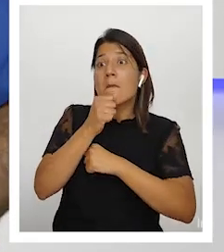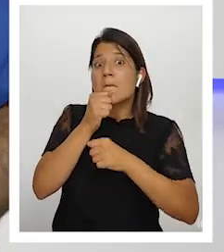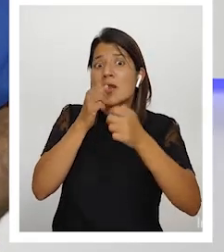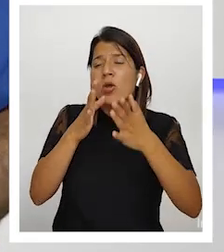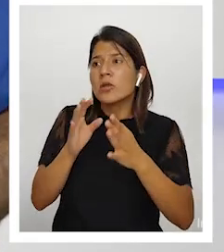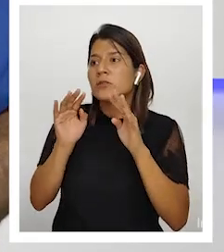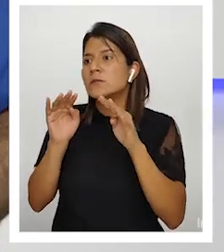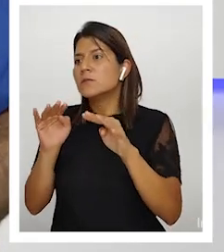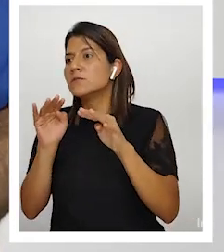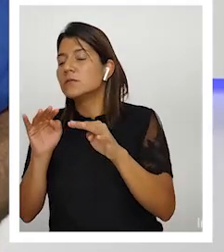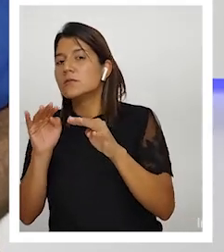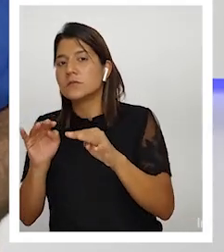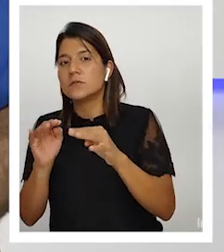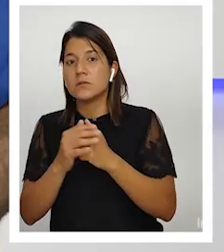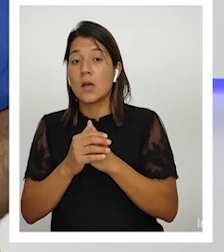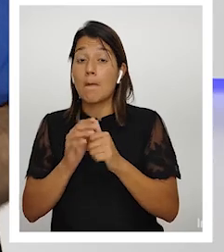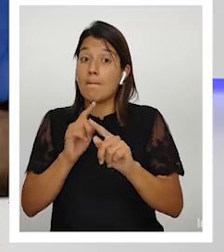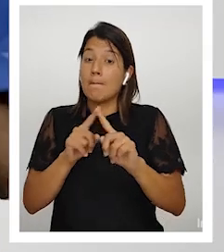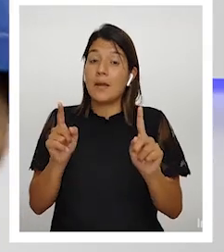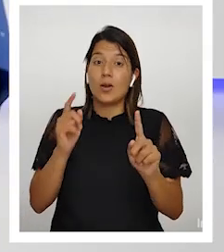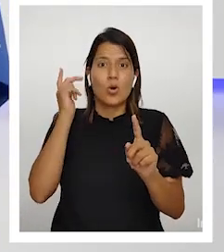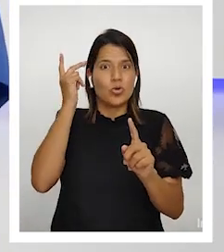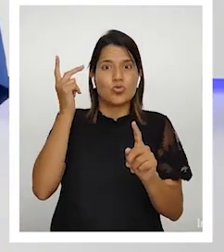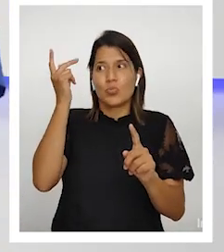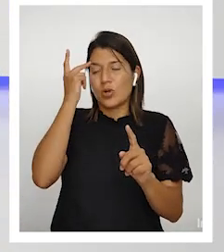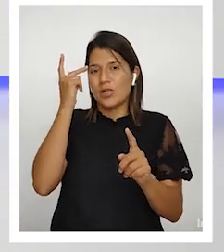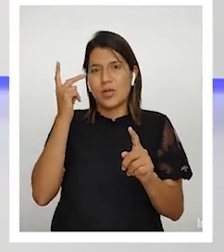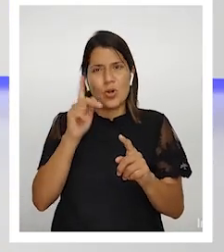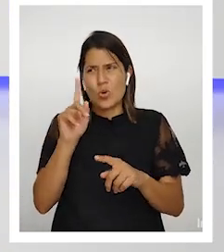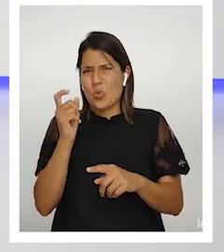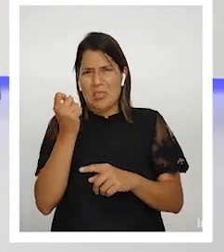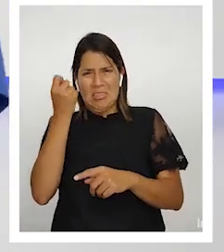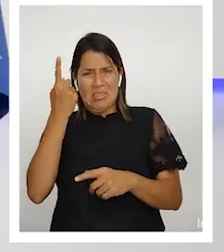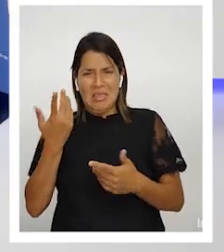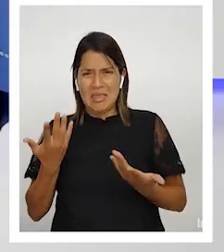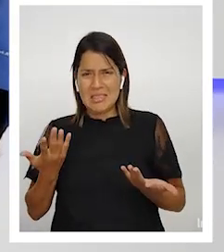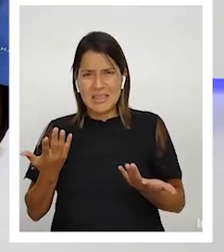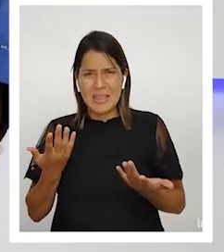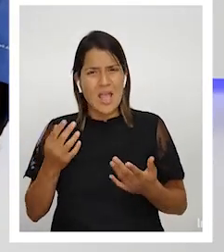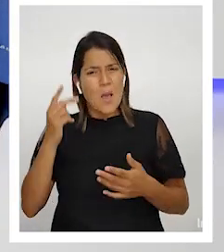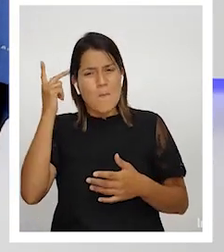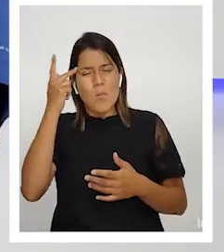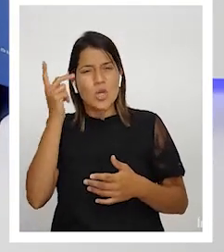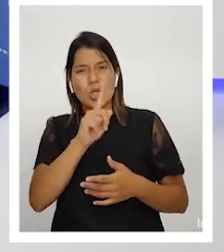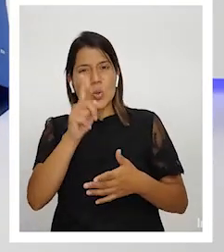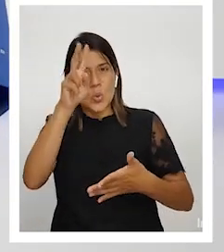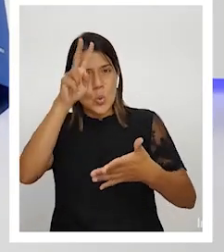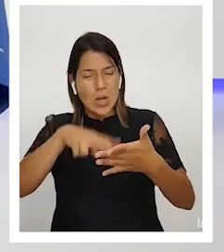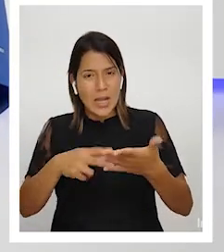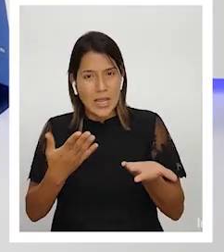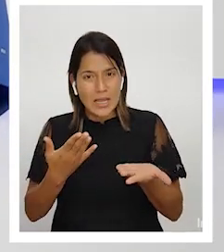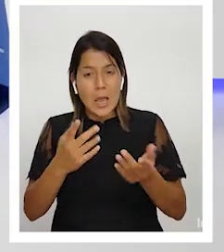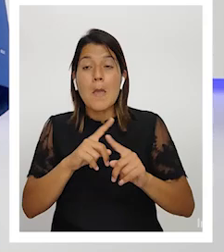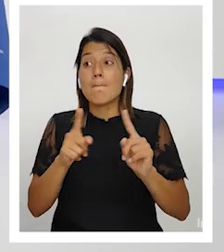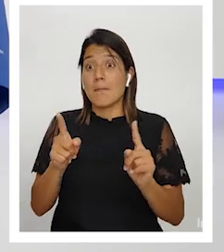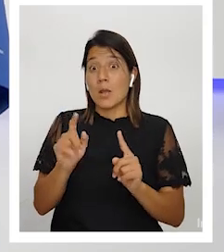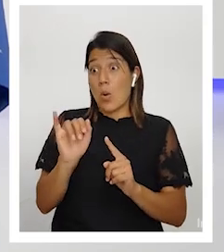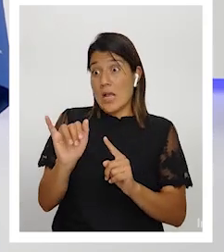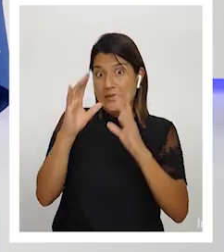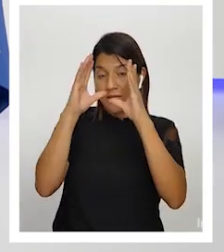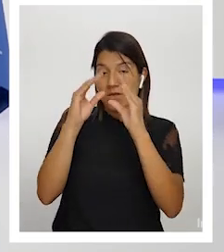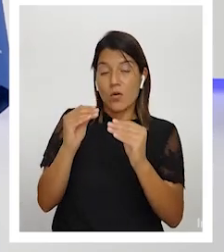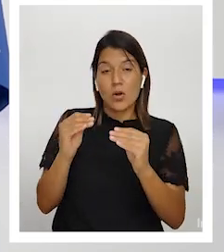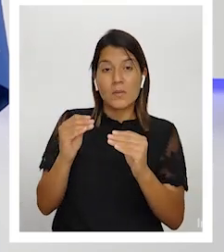políticos perdónenme pero no entienden mucho ni no leen tampoco pero ahí está ahí está el